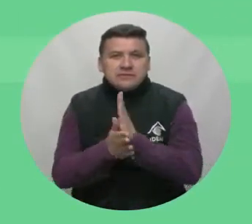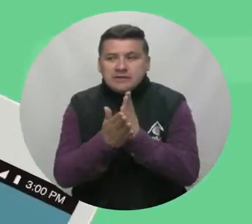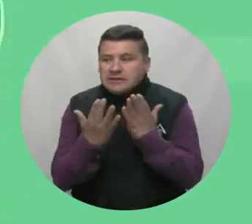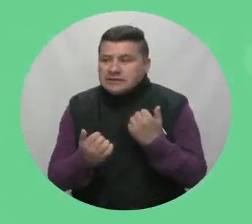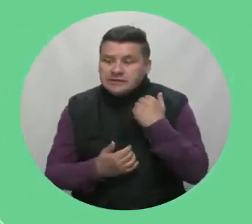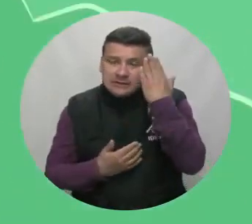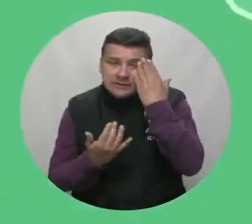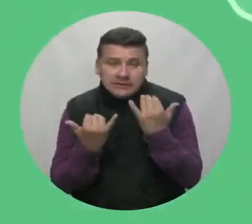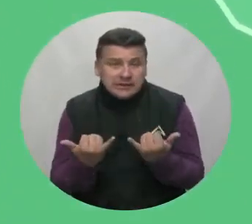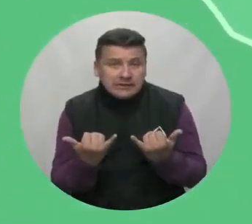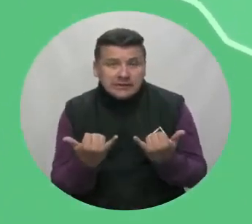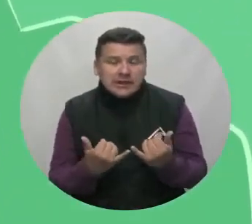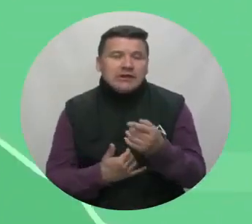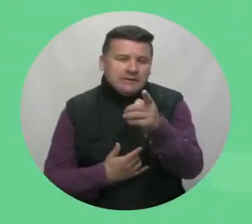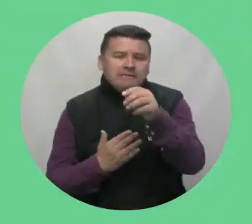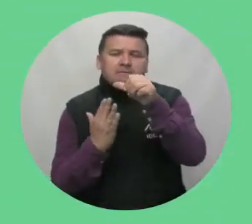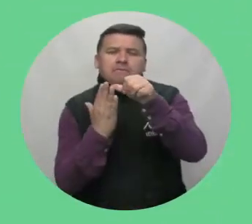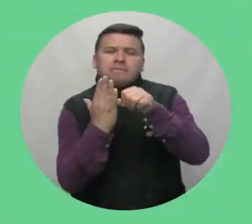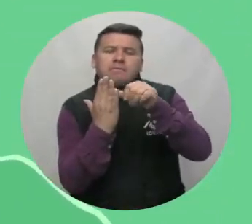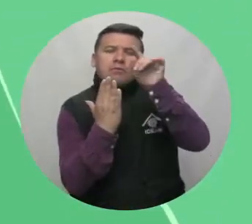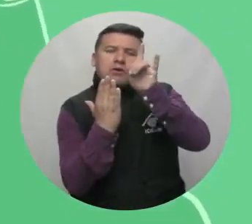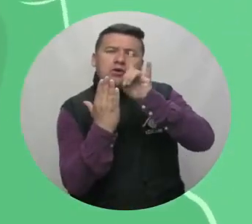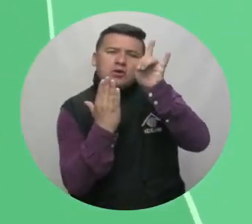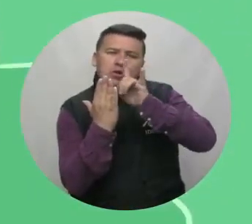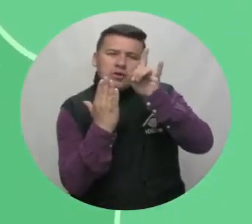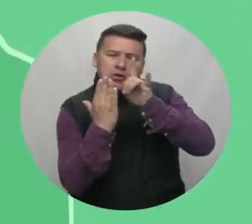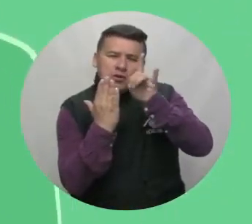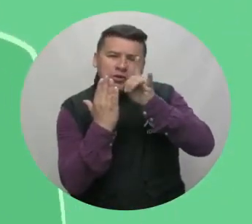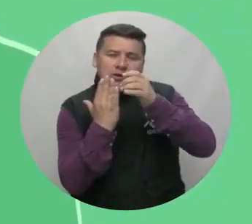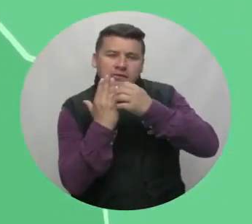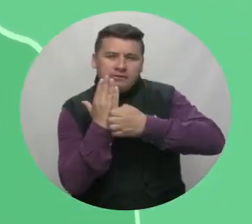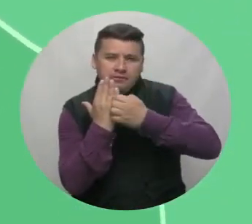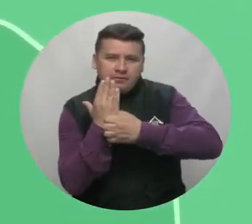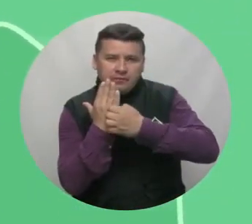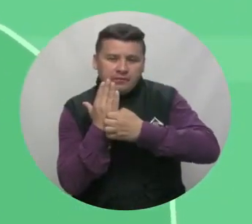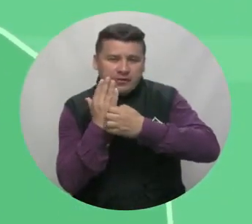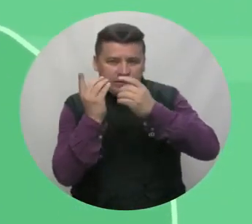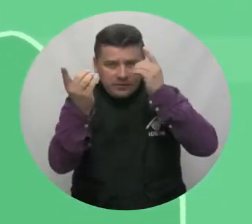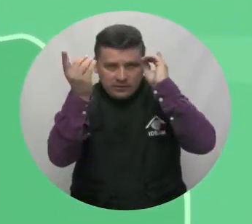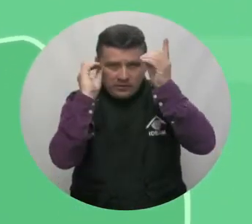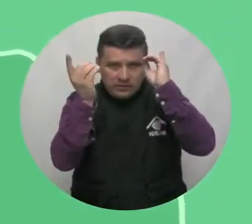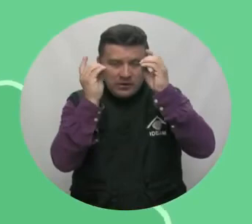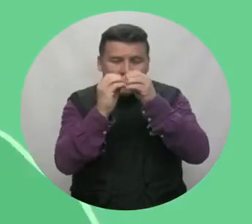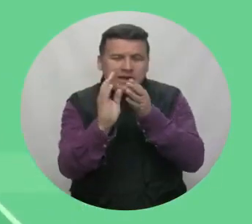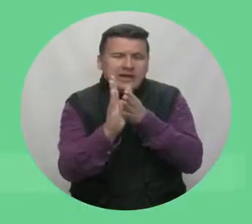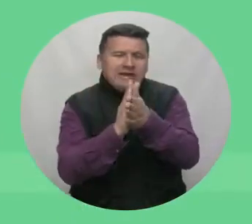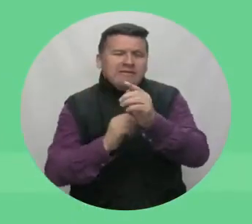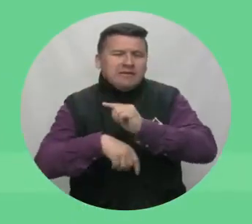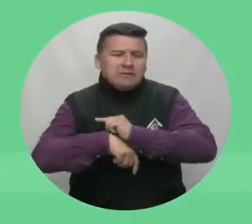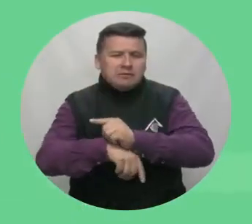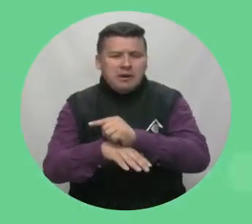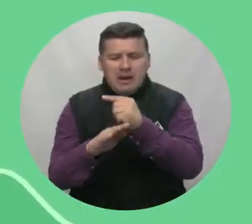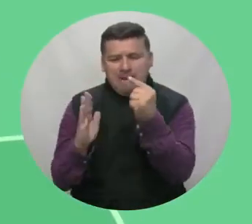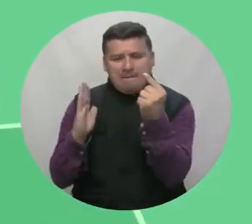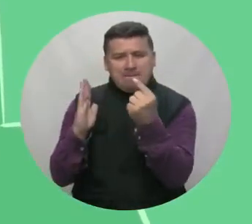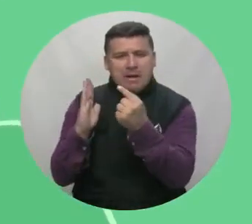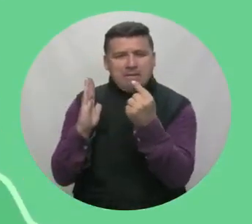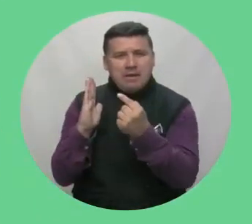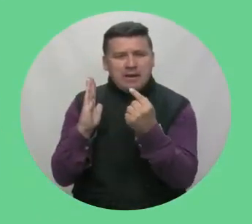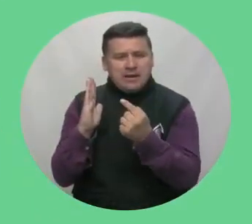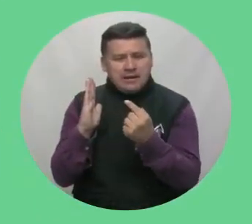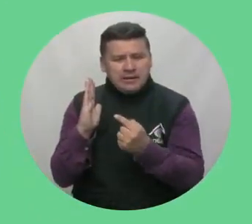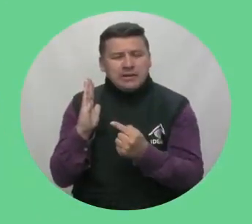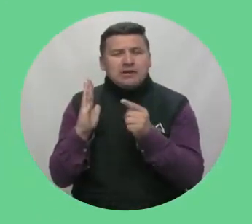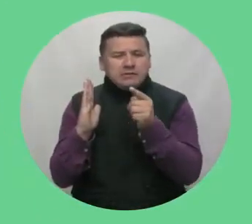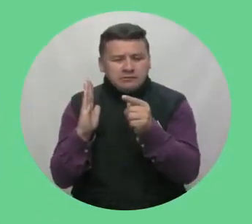Y para estar informado al instante, descarga nuestra aplicación Mi Pronóstico desde Google Play o App Store. Información en tiempo